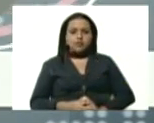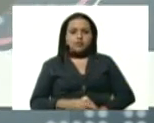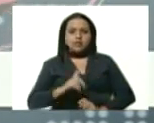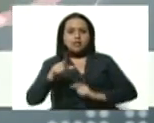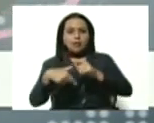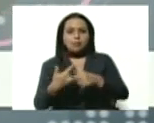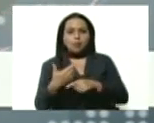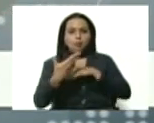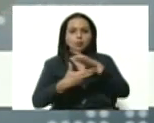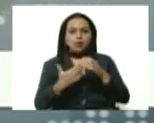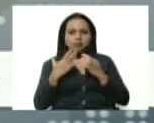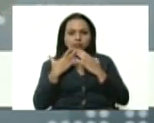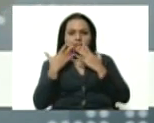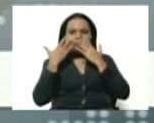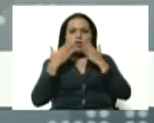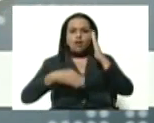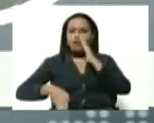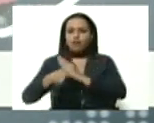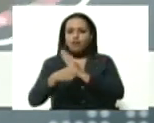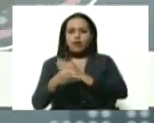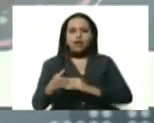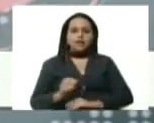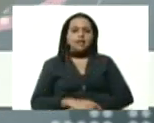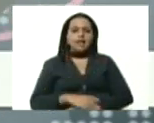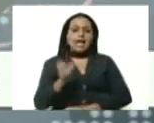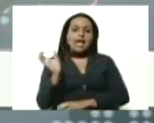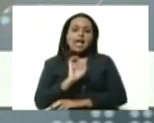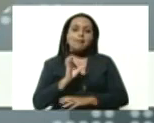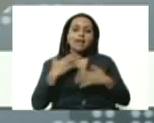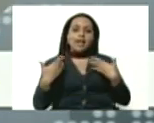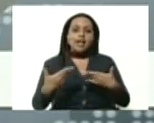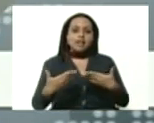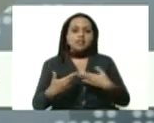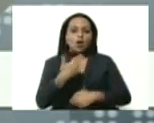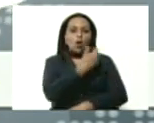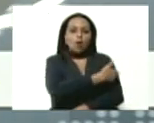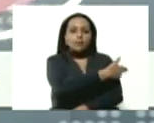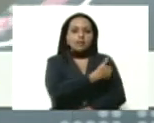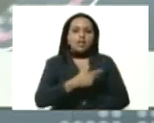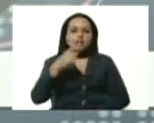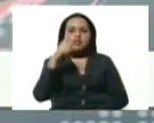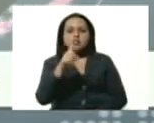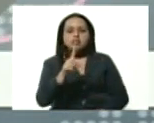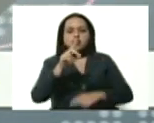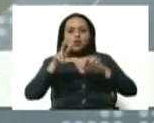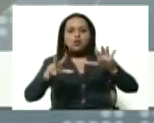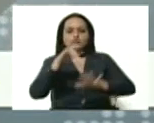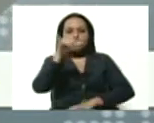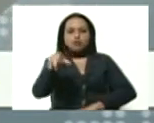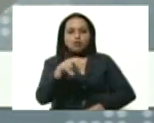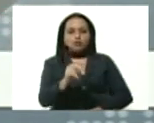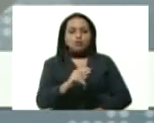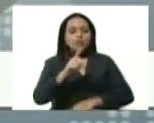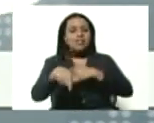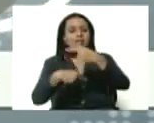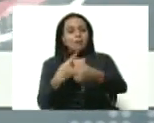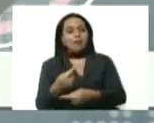respiratoria, acudió a la emergencia de un hospital centinela. El 18 de junio, 10 días después,